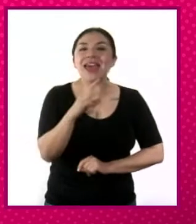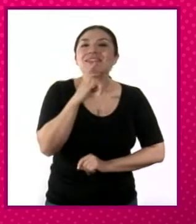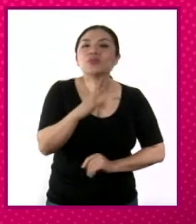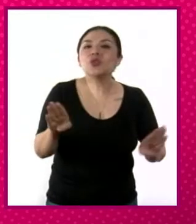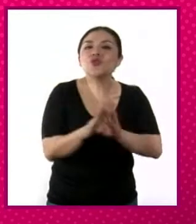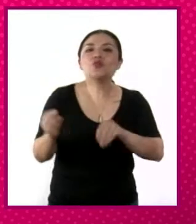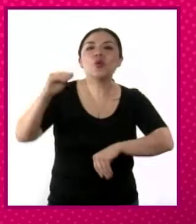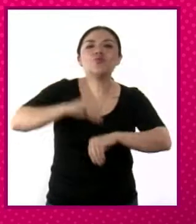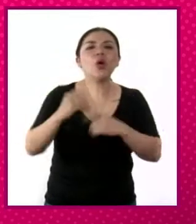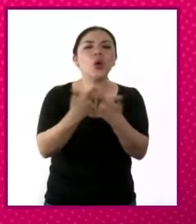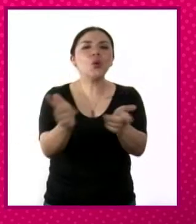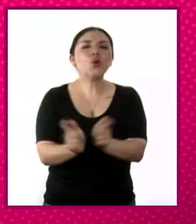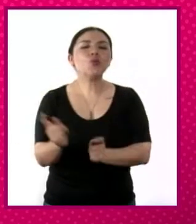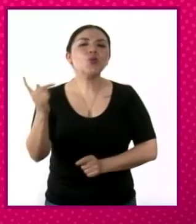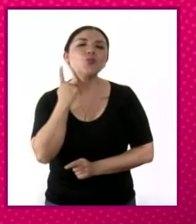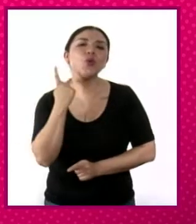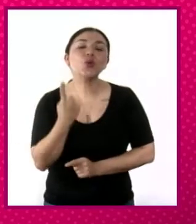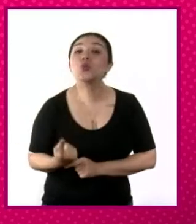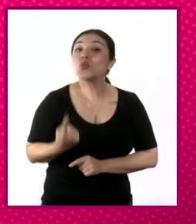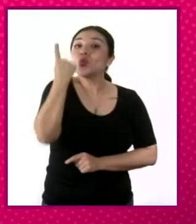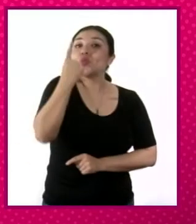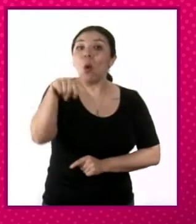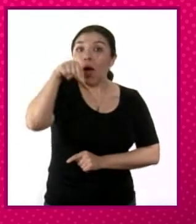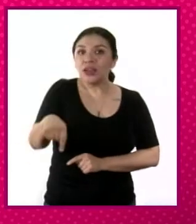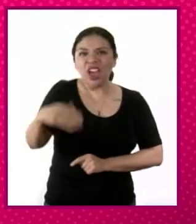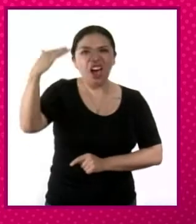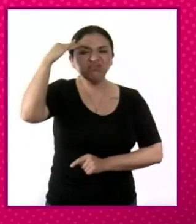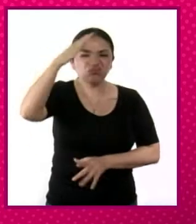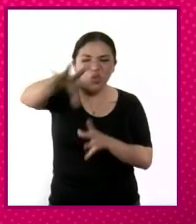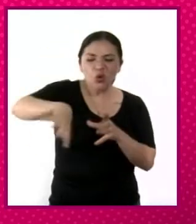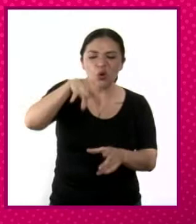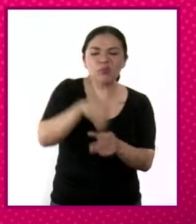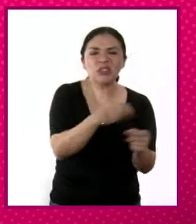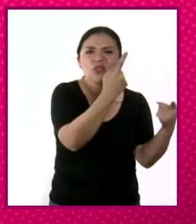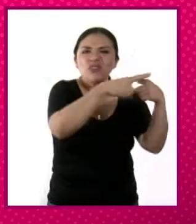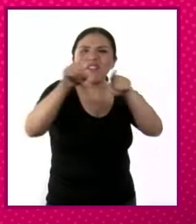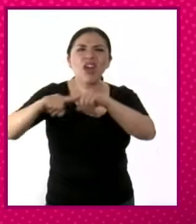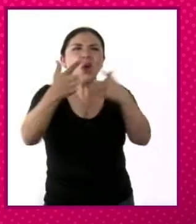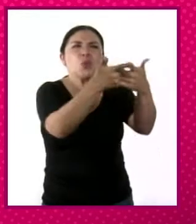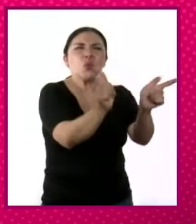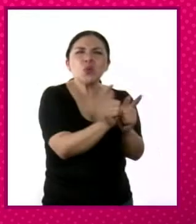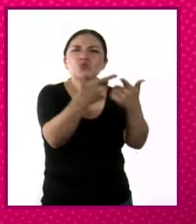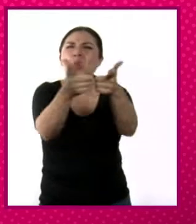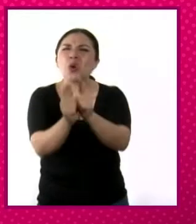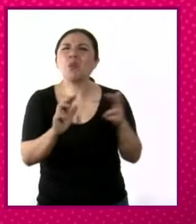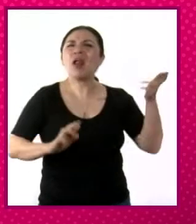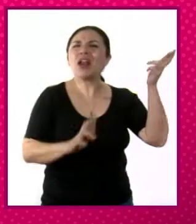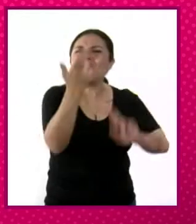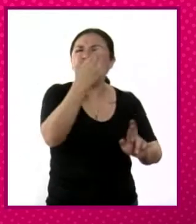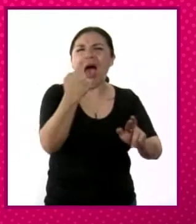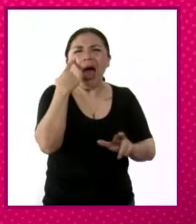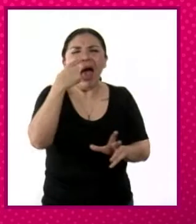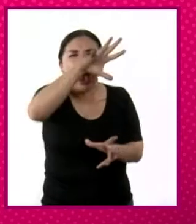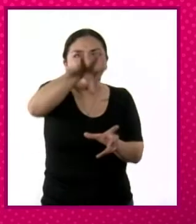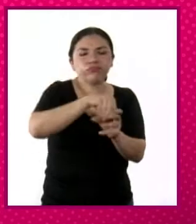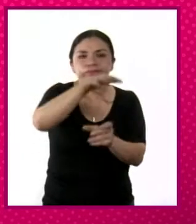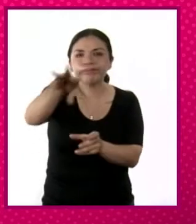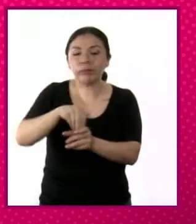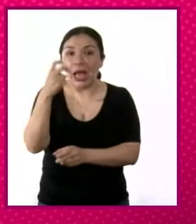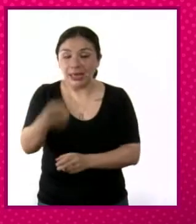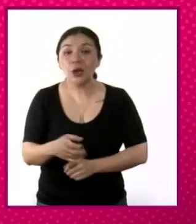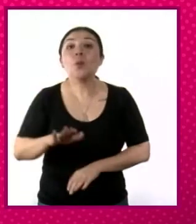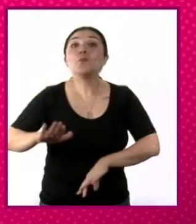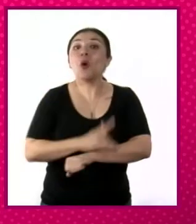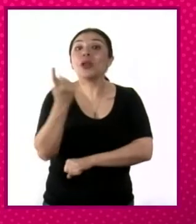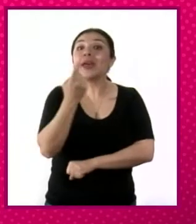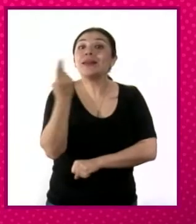la creación de un partido político que dé cabida a todas estas facciones revolucionarias, porque además hay que